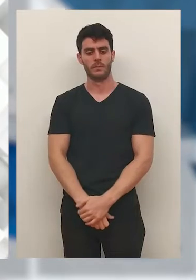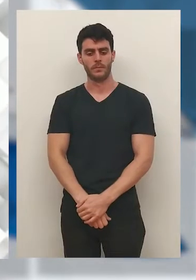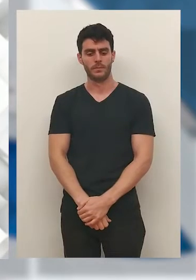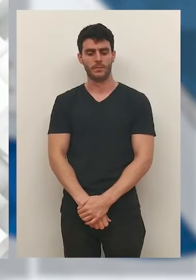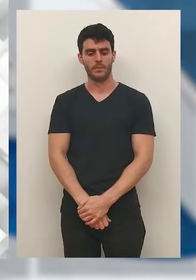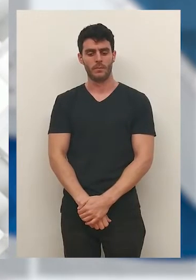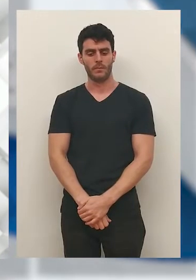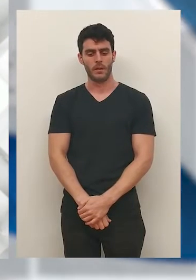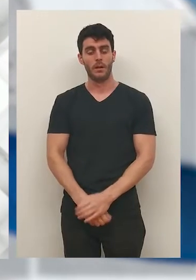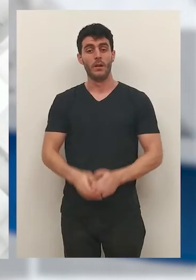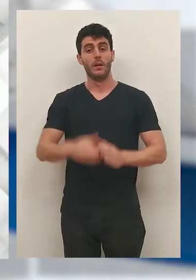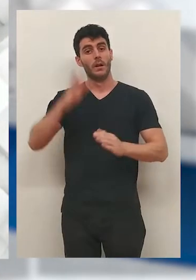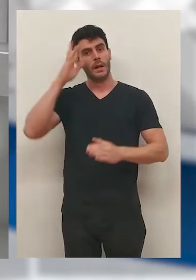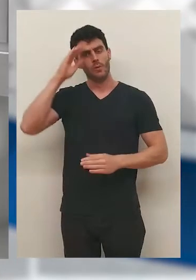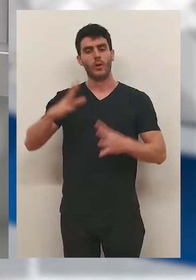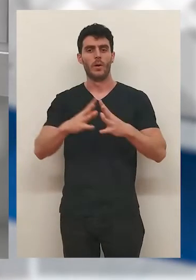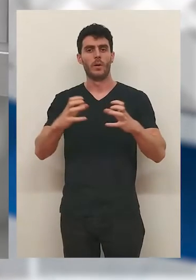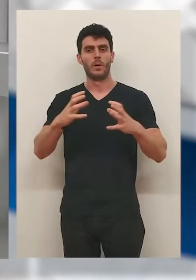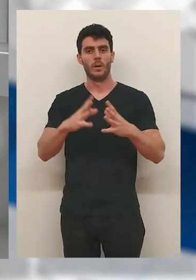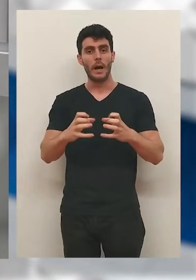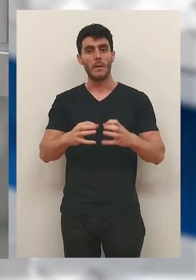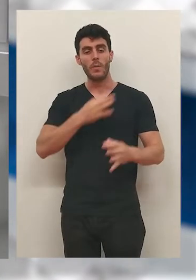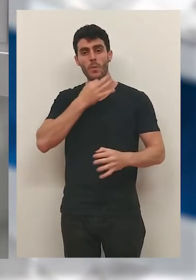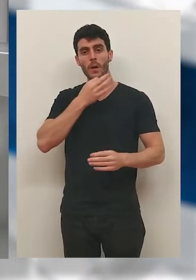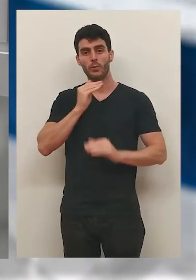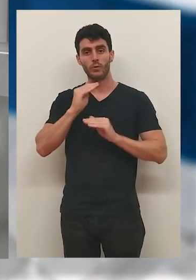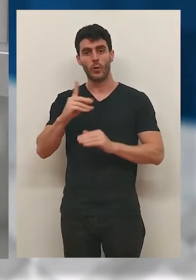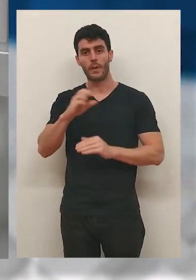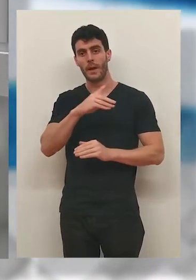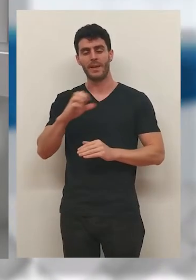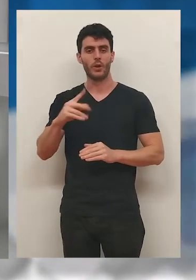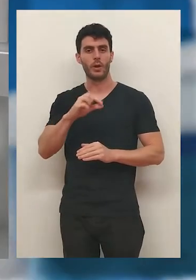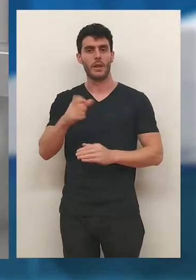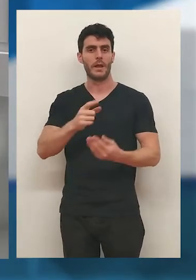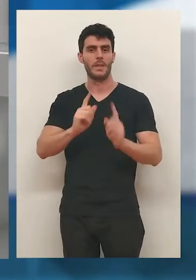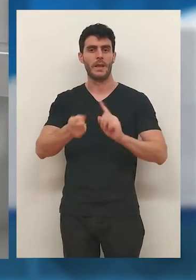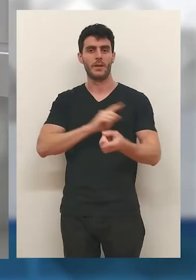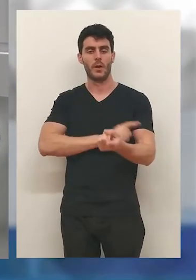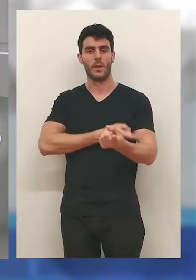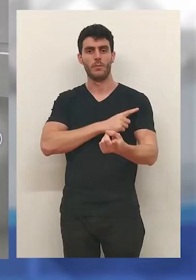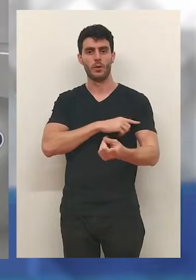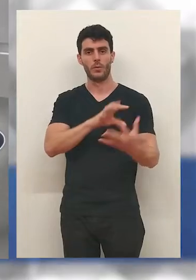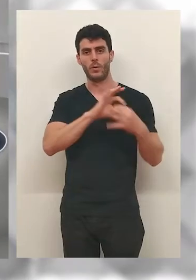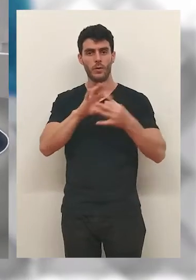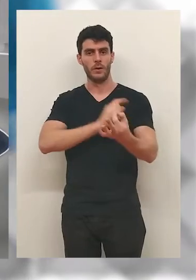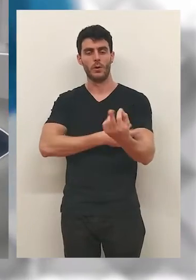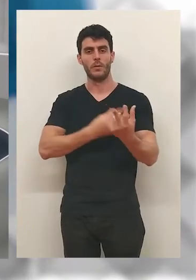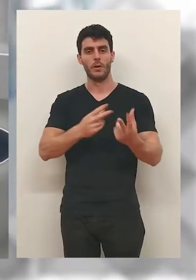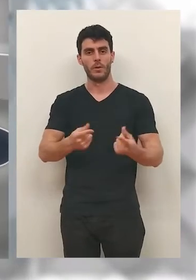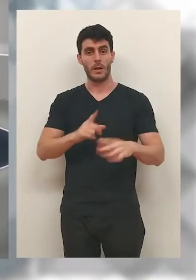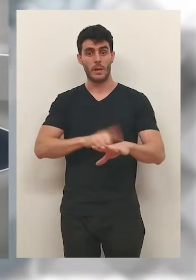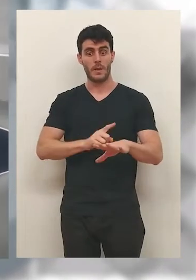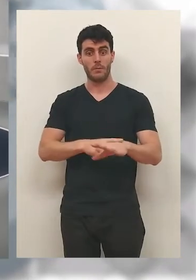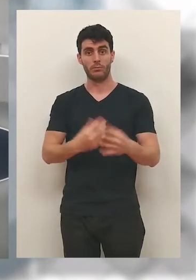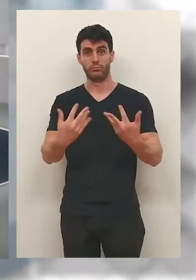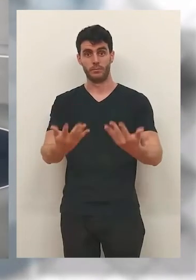identifiquen desde el principio. Ilusión y ganas, esas eran las primeras palabras de David Torices como director deportivo de la Unión